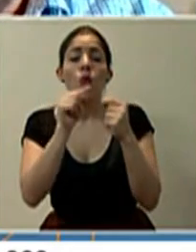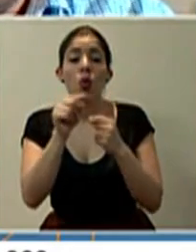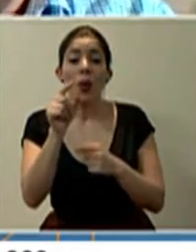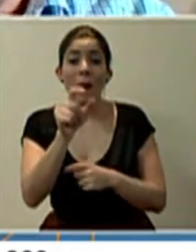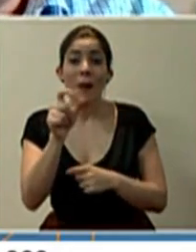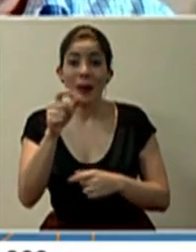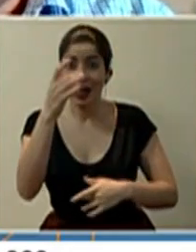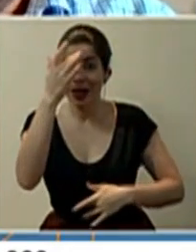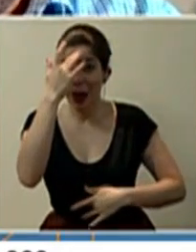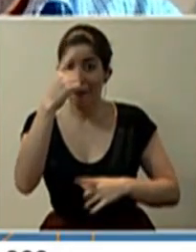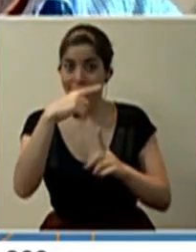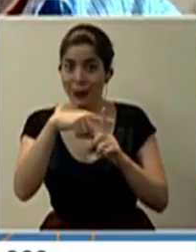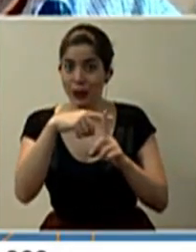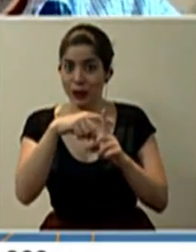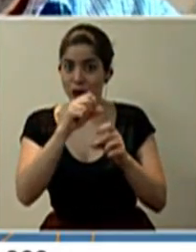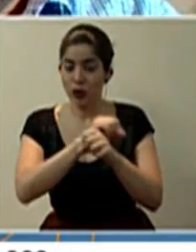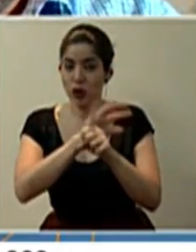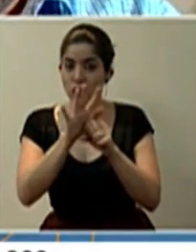positivos